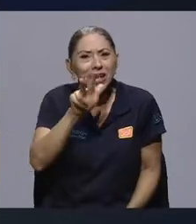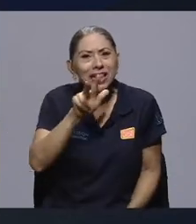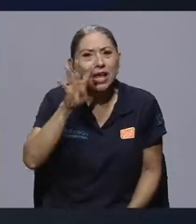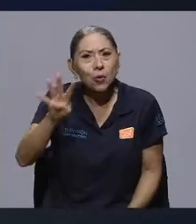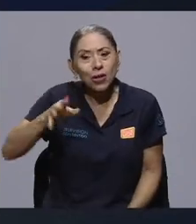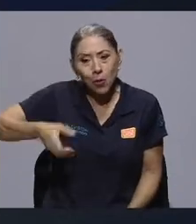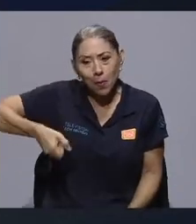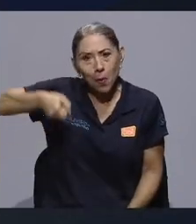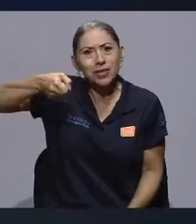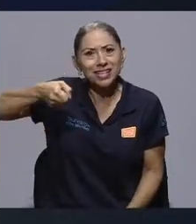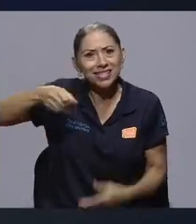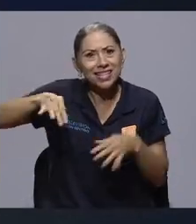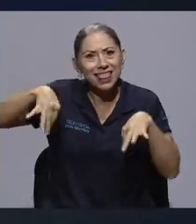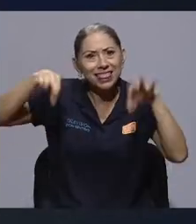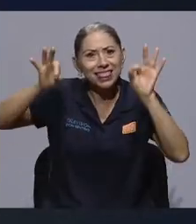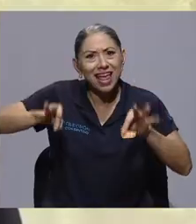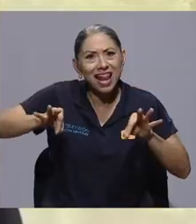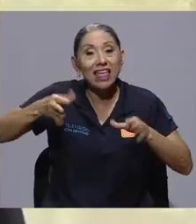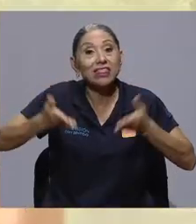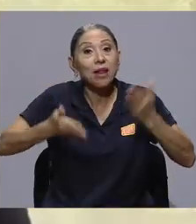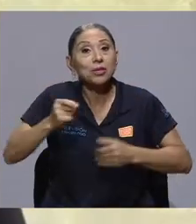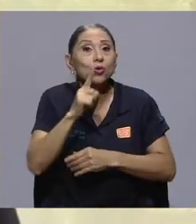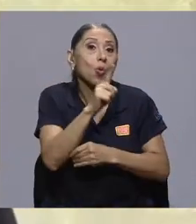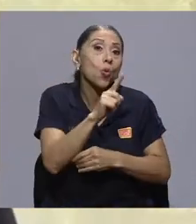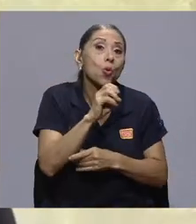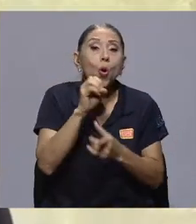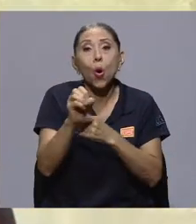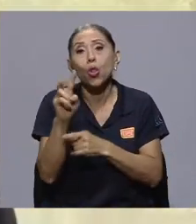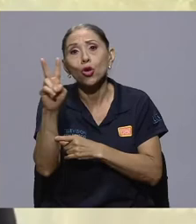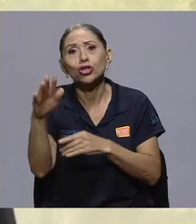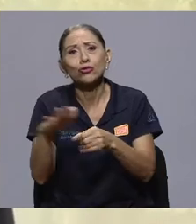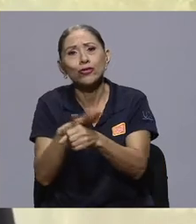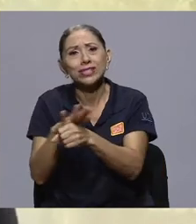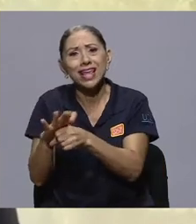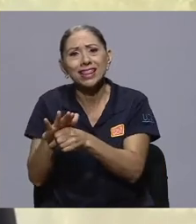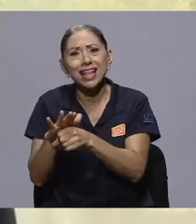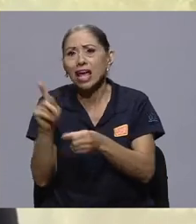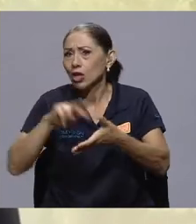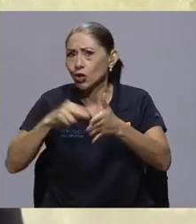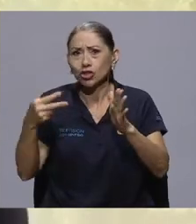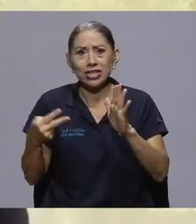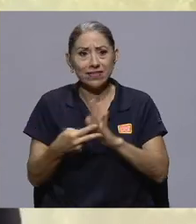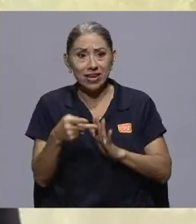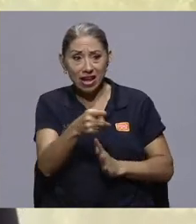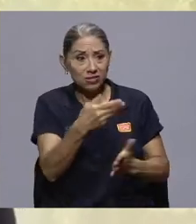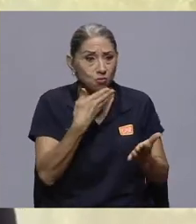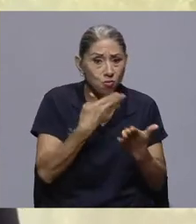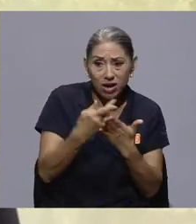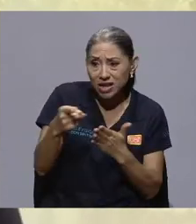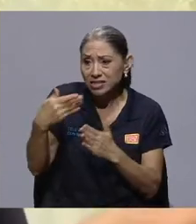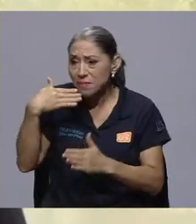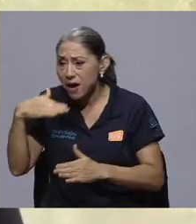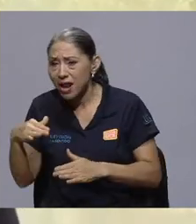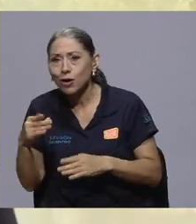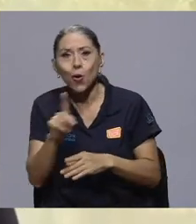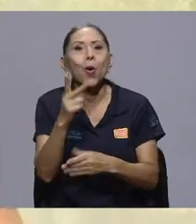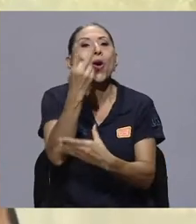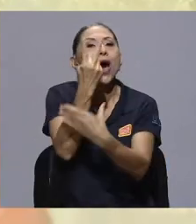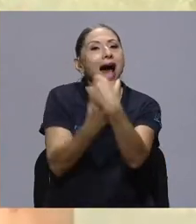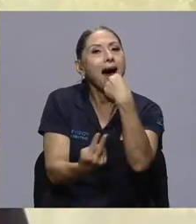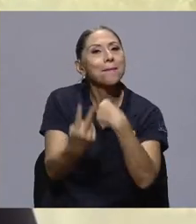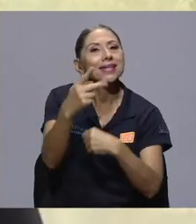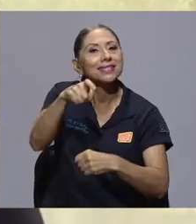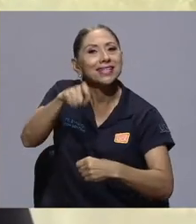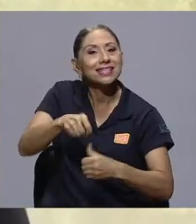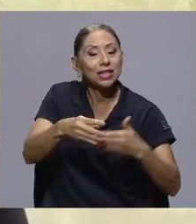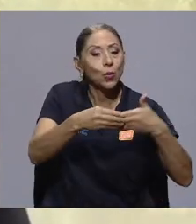suficiente. Entonces, no se trata de si es buena la bolsa de tela o la bolsa de plástico, las necesito las dos, pero tengo que ver cómo la uso, cuándo lo utilizo. Y